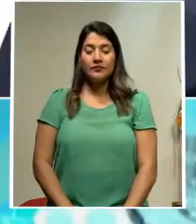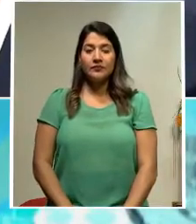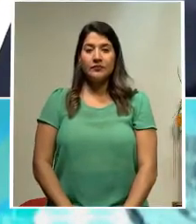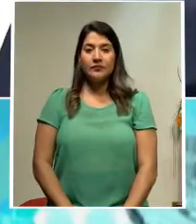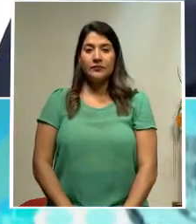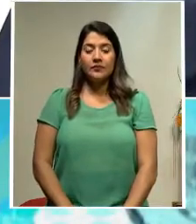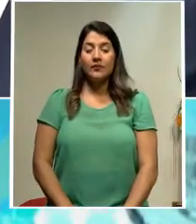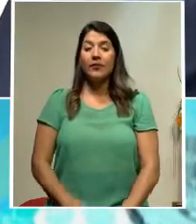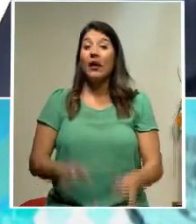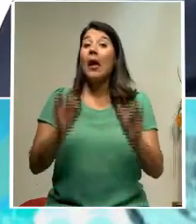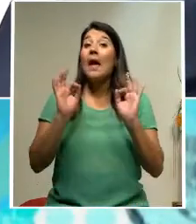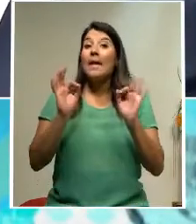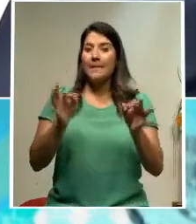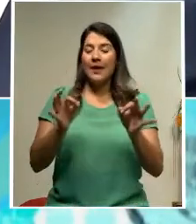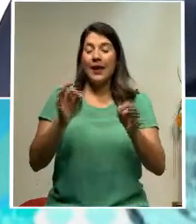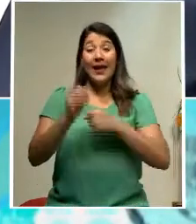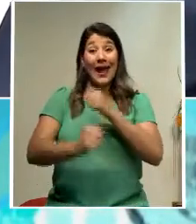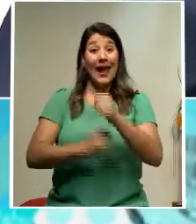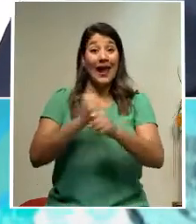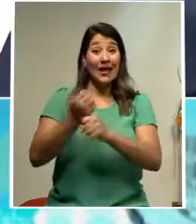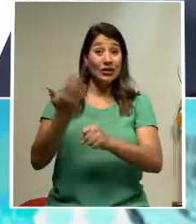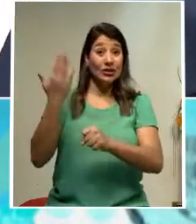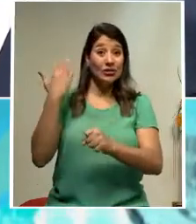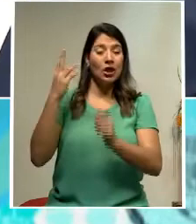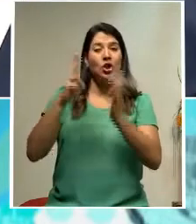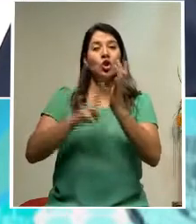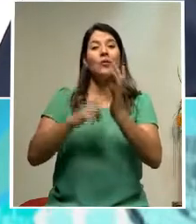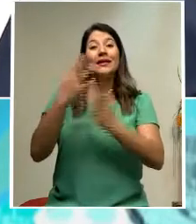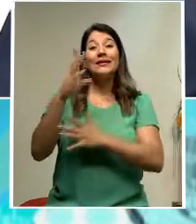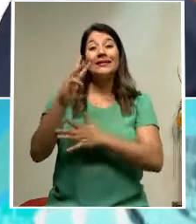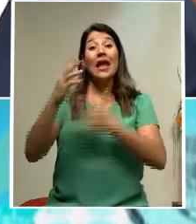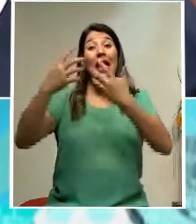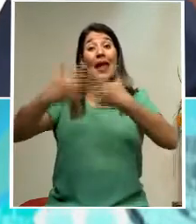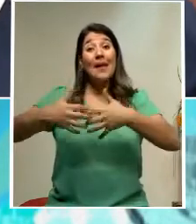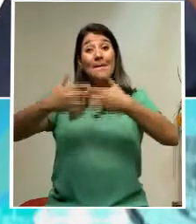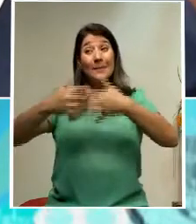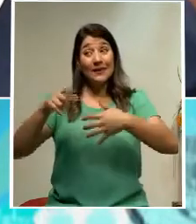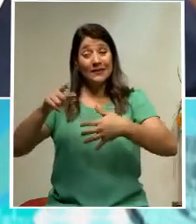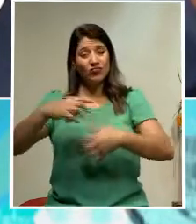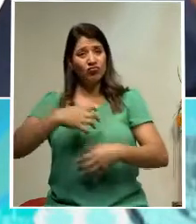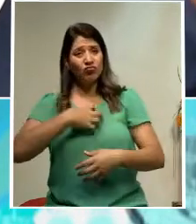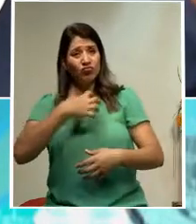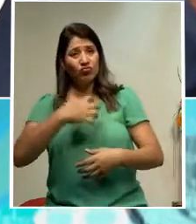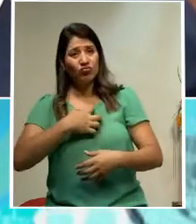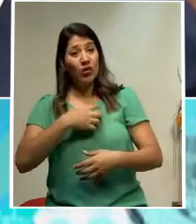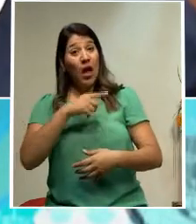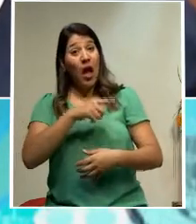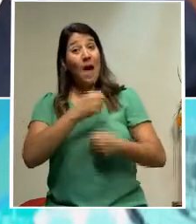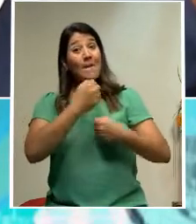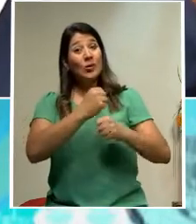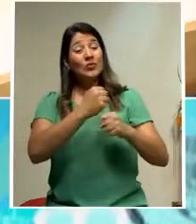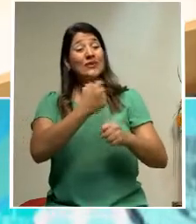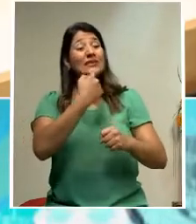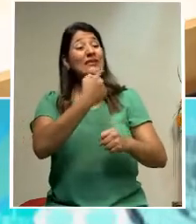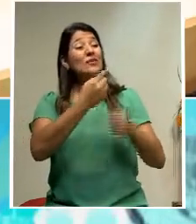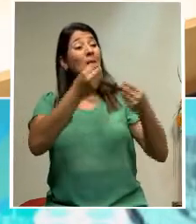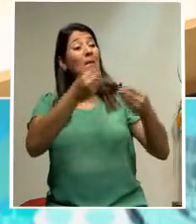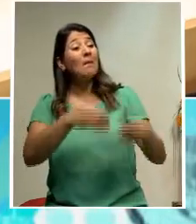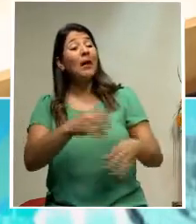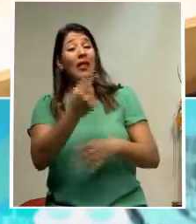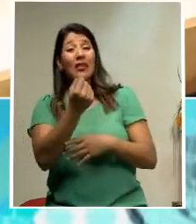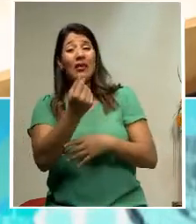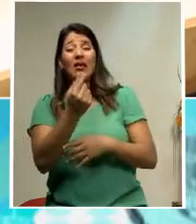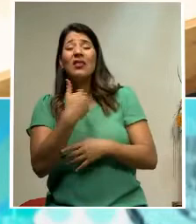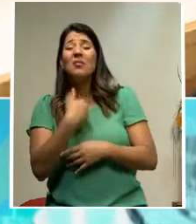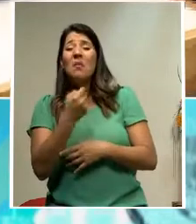Bien, y es que fue en el año 2016 cuando la empresa hizo el reclamo a la municipalidad por lo que ellos consideraban que estaban